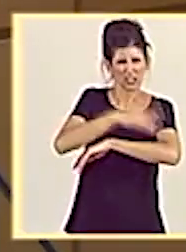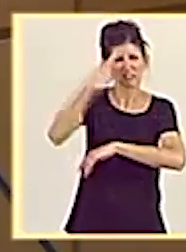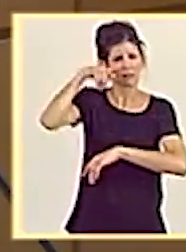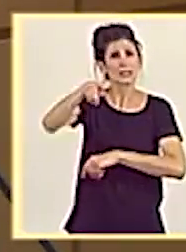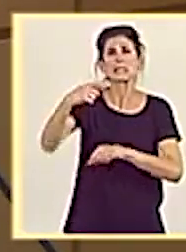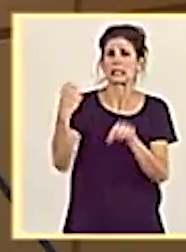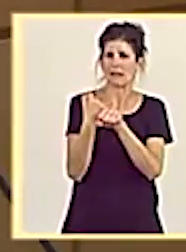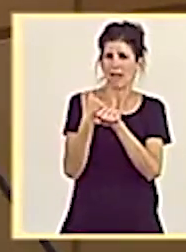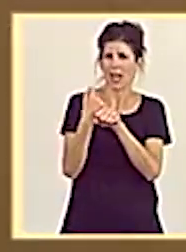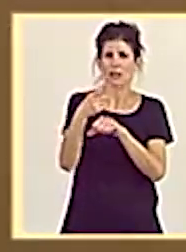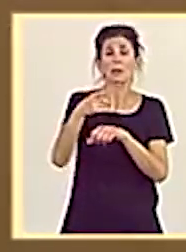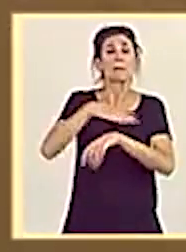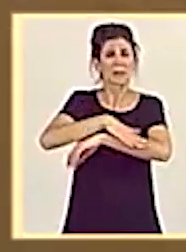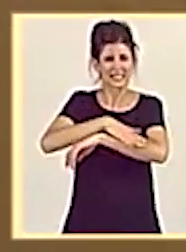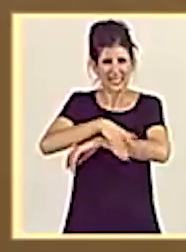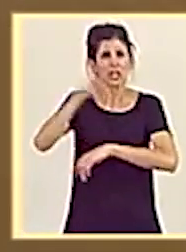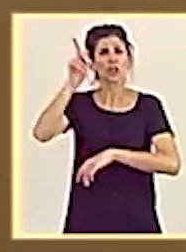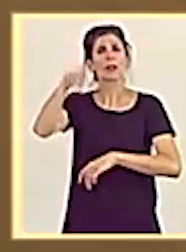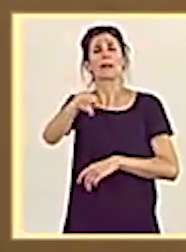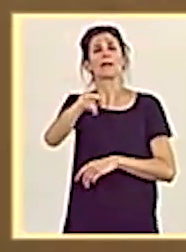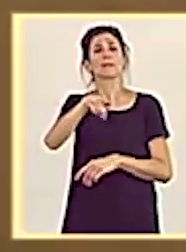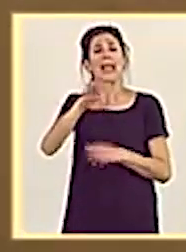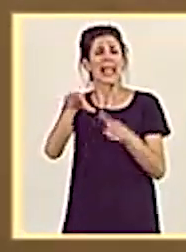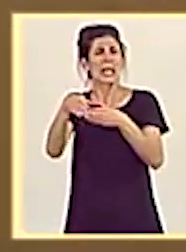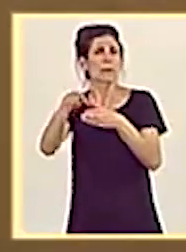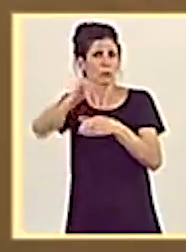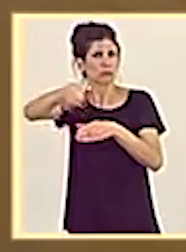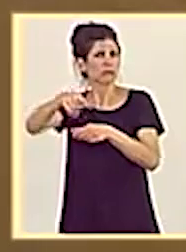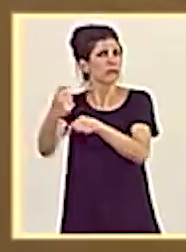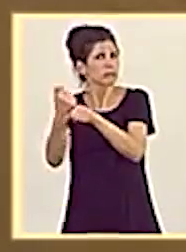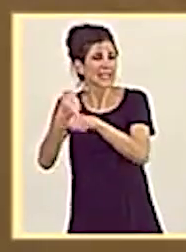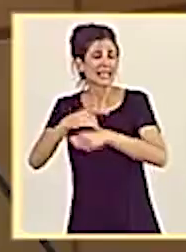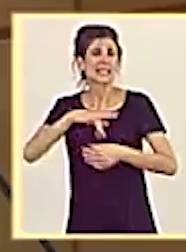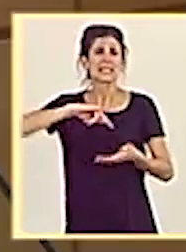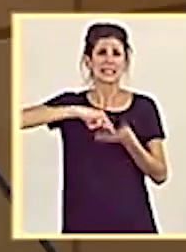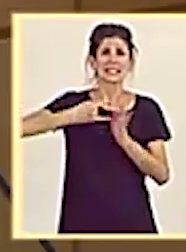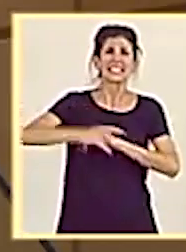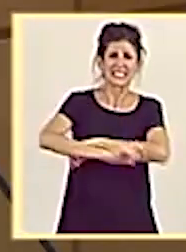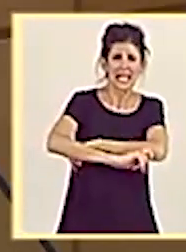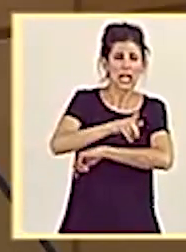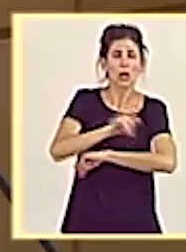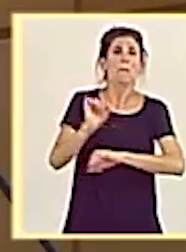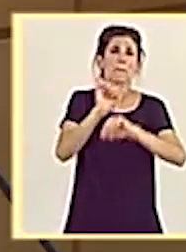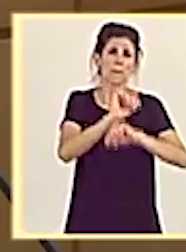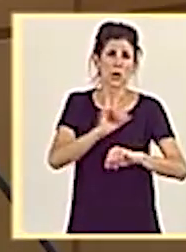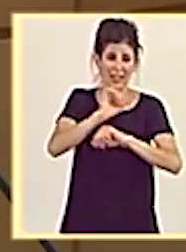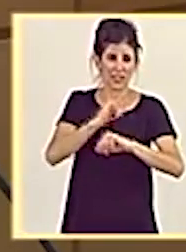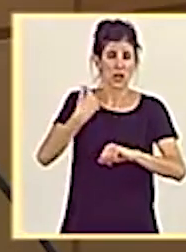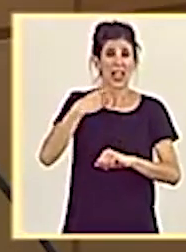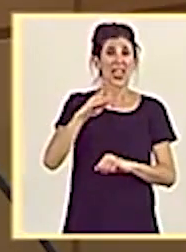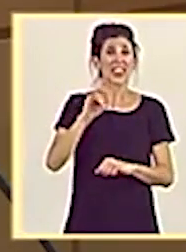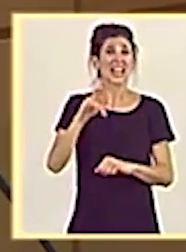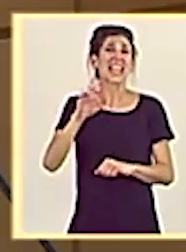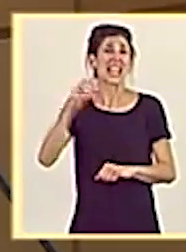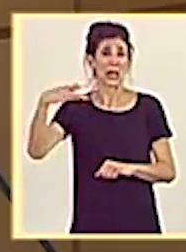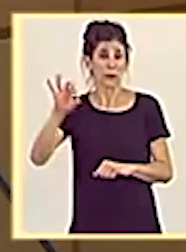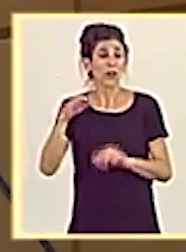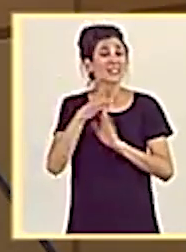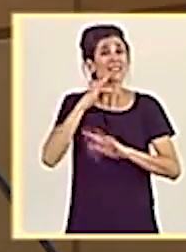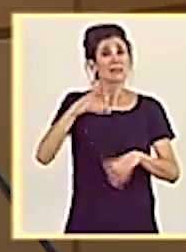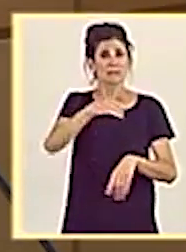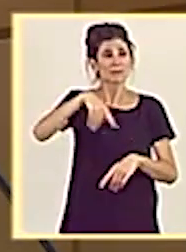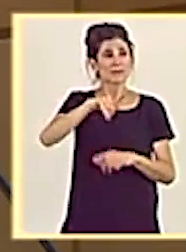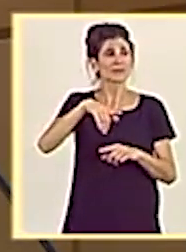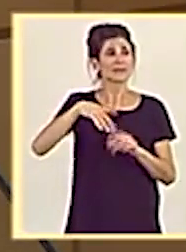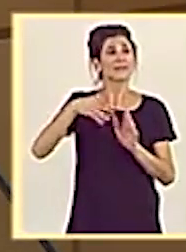trabajando con su ministerio, con su equipo, la estrategia de protección del Delta del Ebro, pero desde Esquerra Republicana lo que le pedimos es que